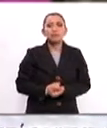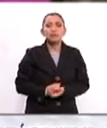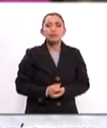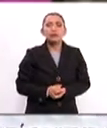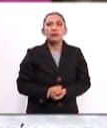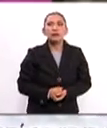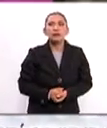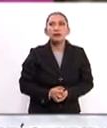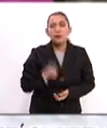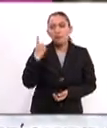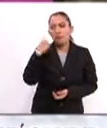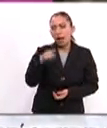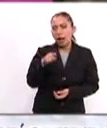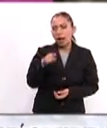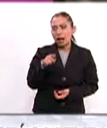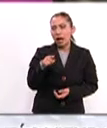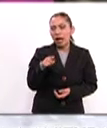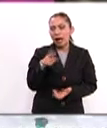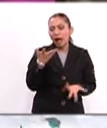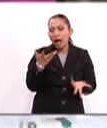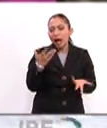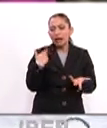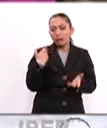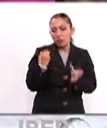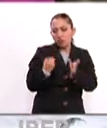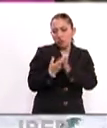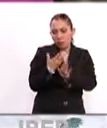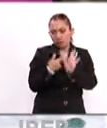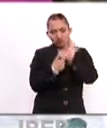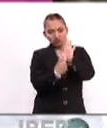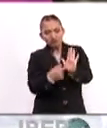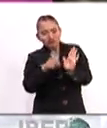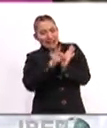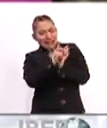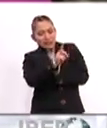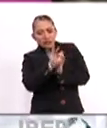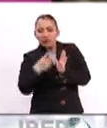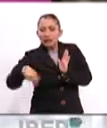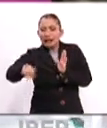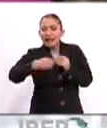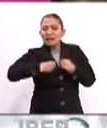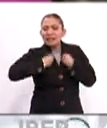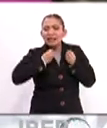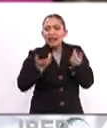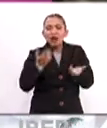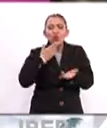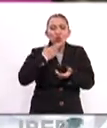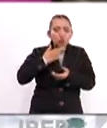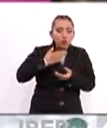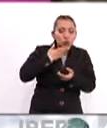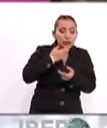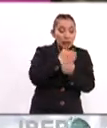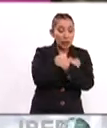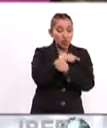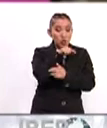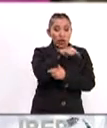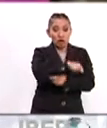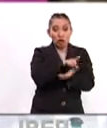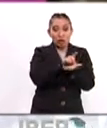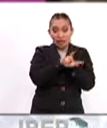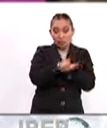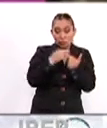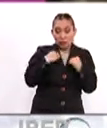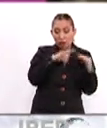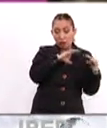Para poner en práctica, para hacer vigentes los derechos en la vida social, la educación en derechos